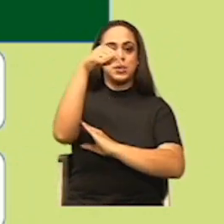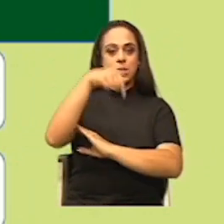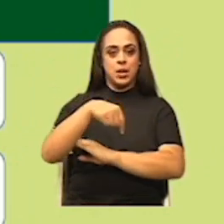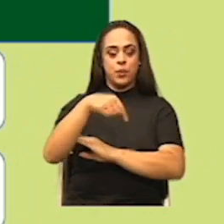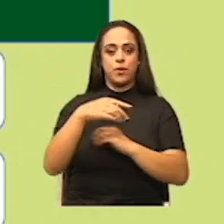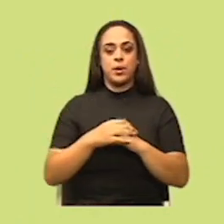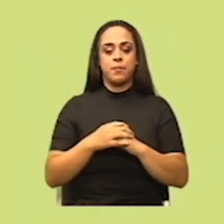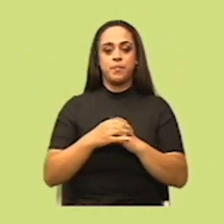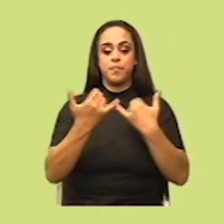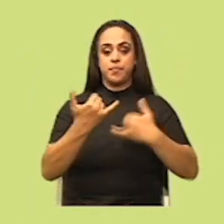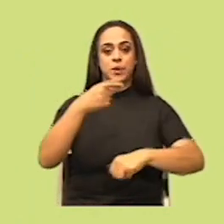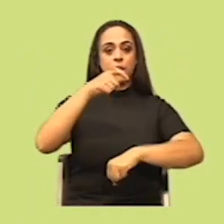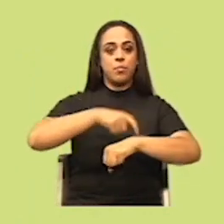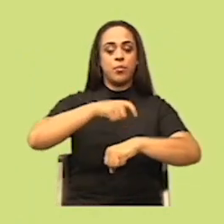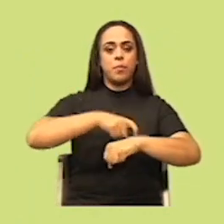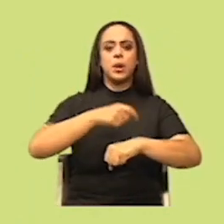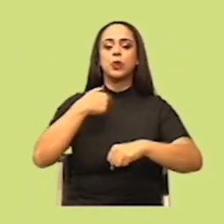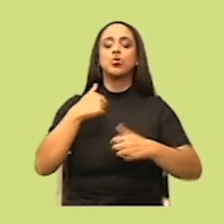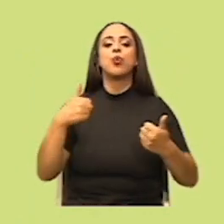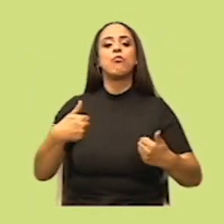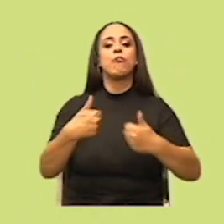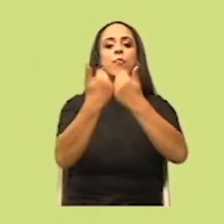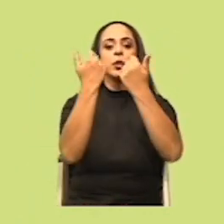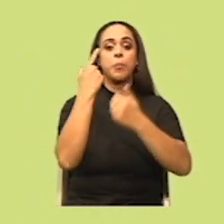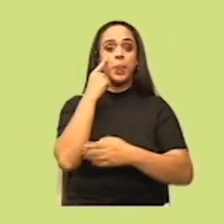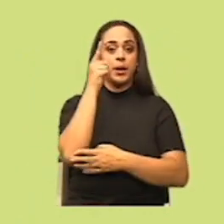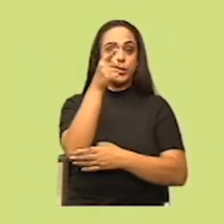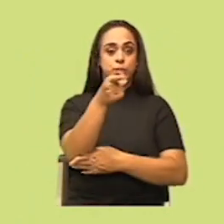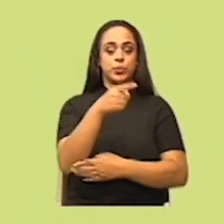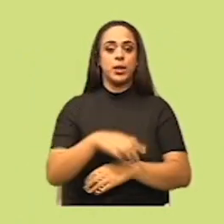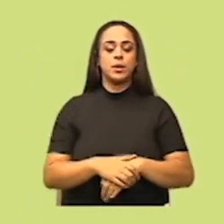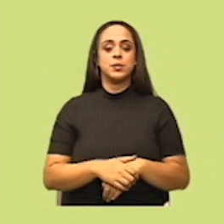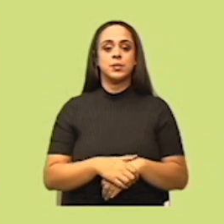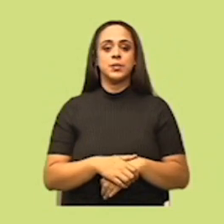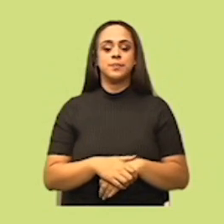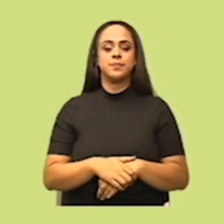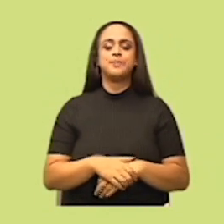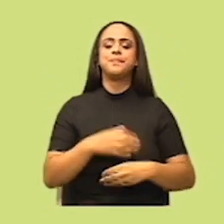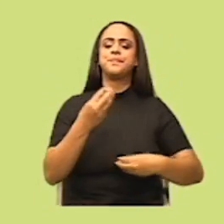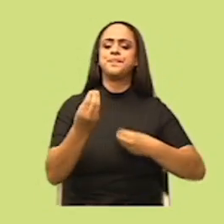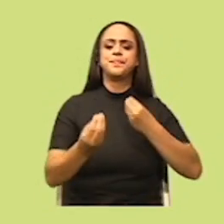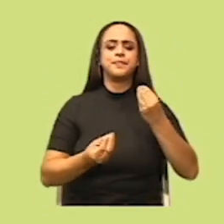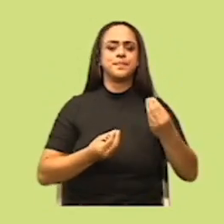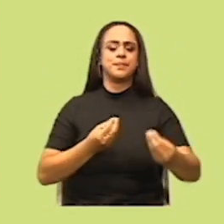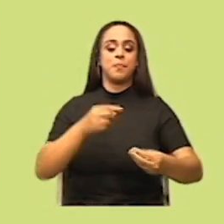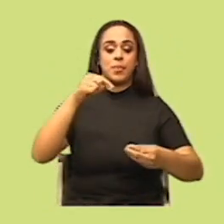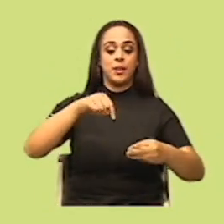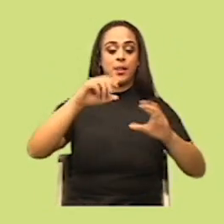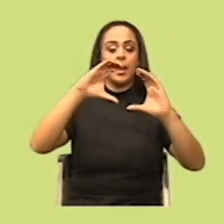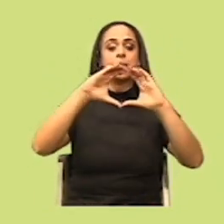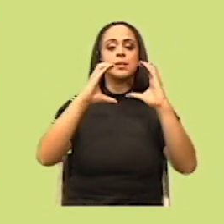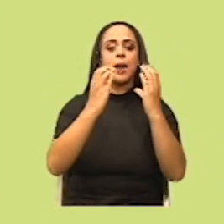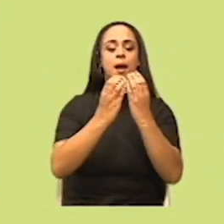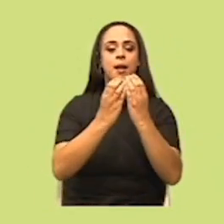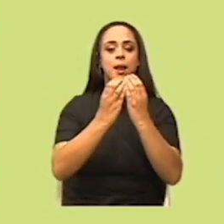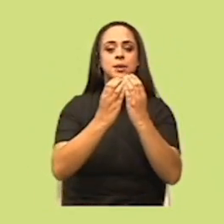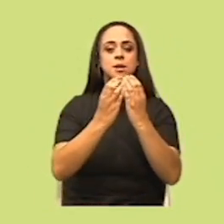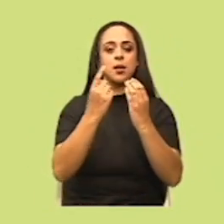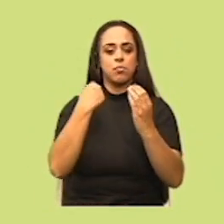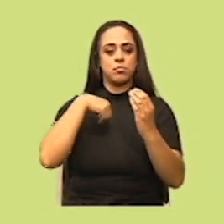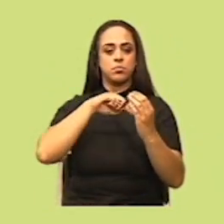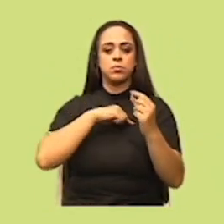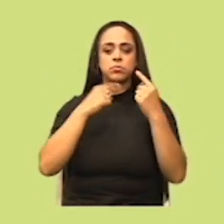momento les tengo un reto. Vamos a través de esta clase a identificar ejemplos